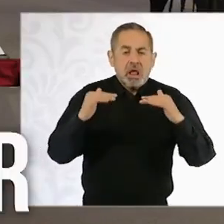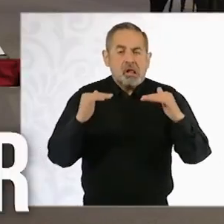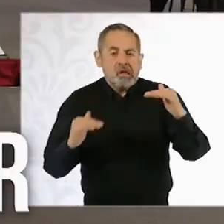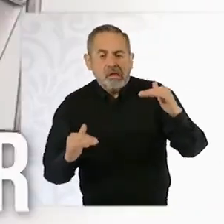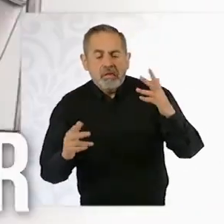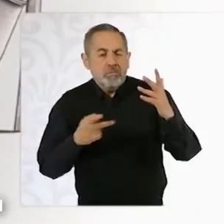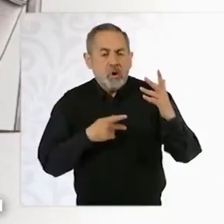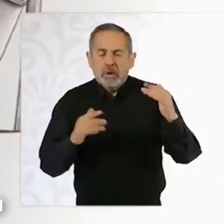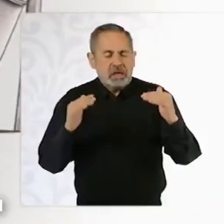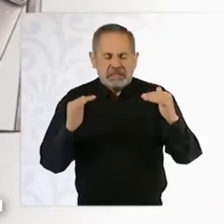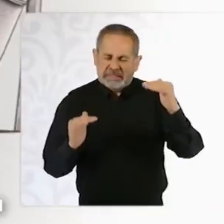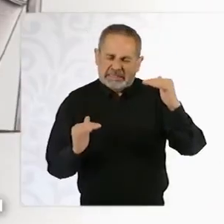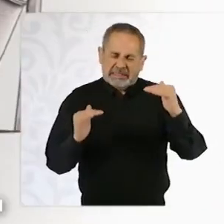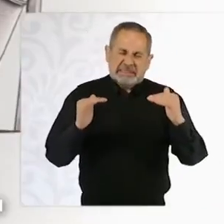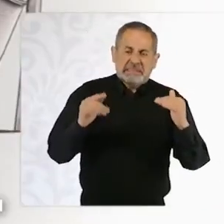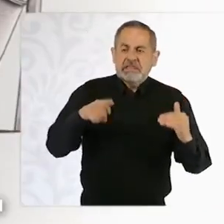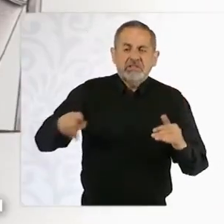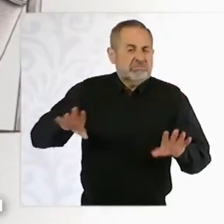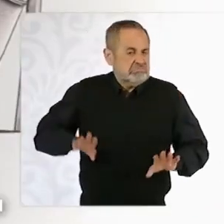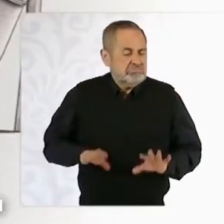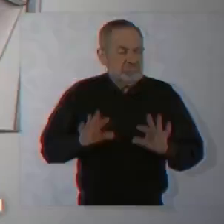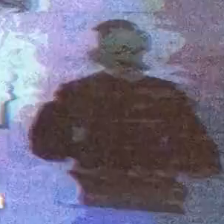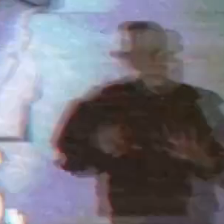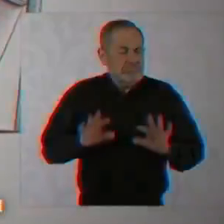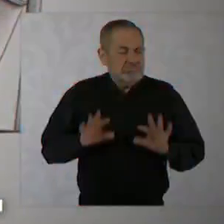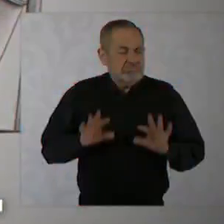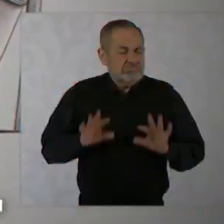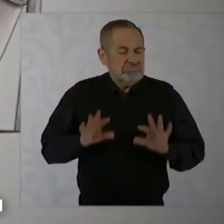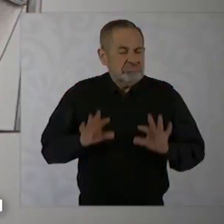bienestar de las y los mexicanos.